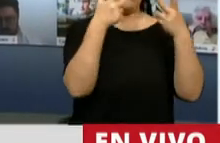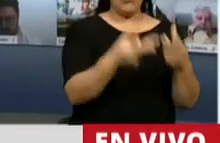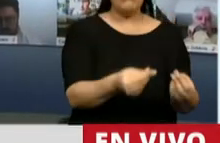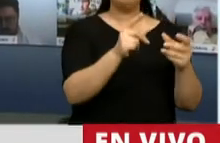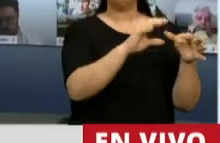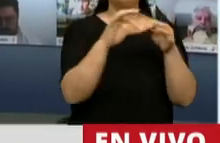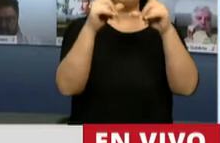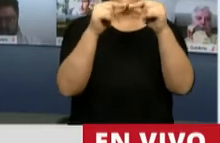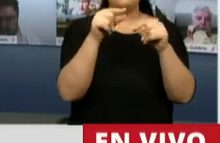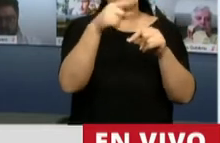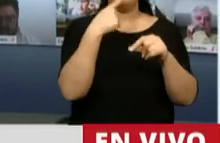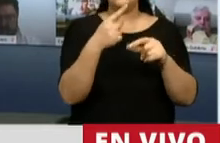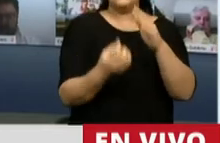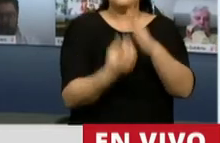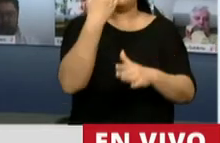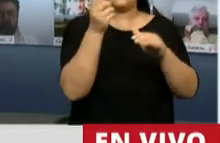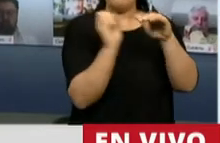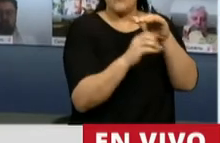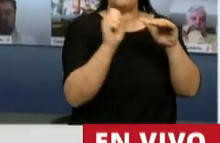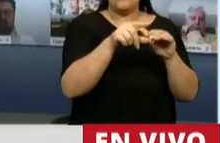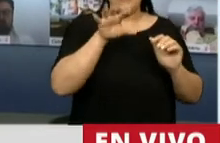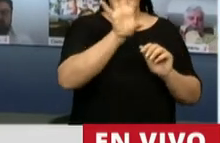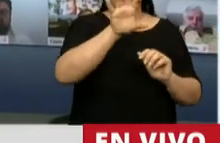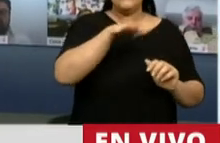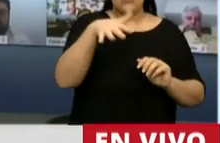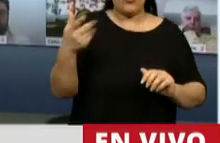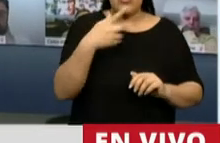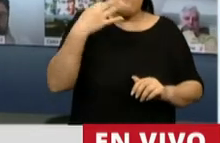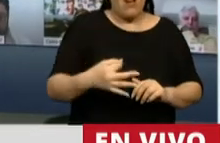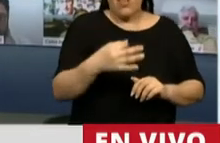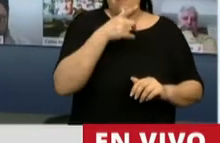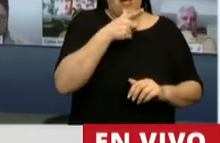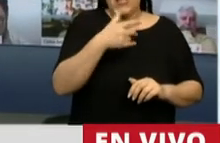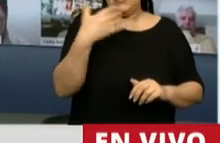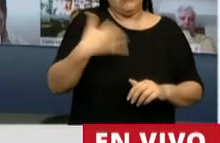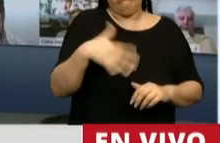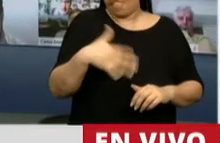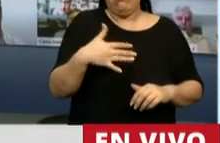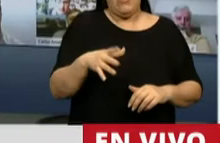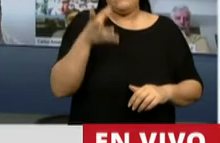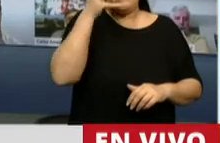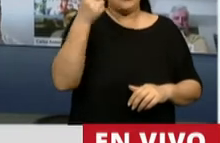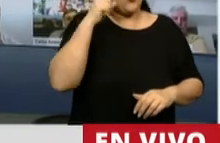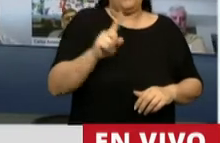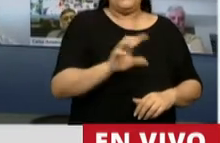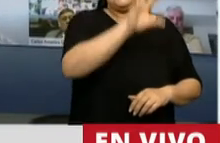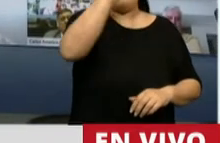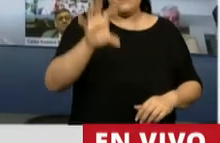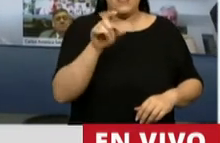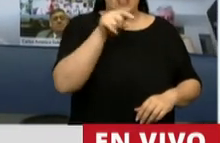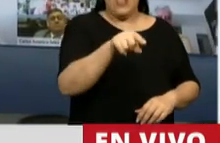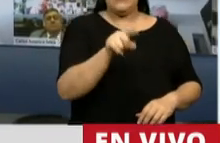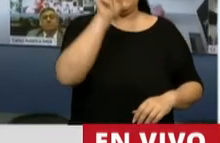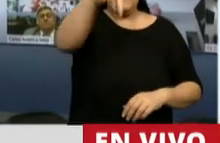referente a generar un fondo para la provincia de Buenos Aires, me parece una medida centralista, que es una de las tantas políticas que consolida en un país